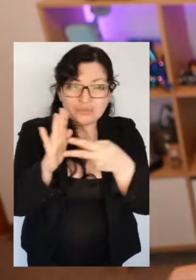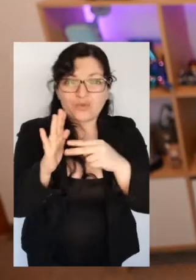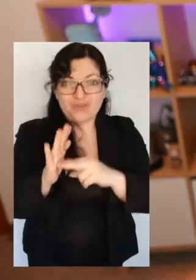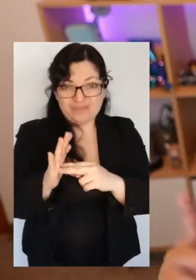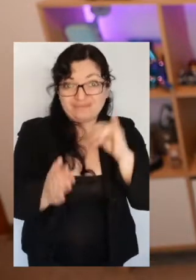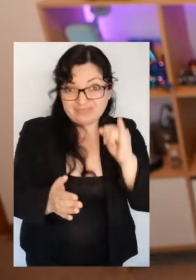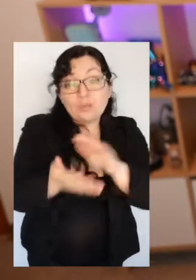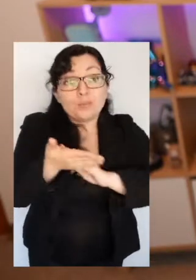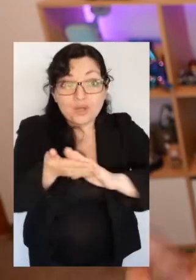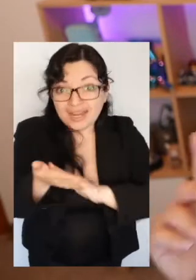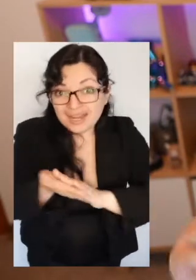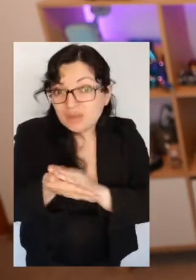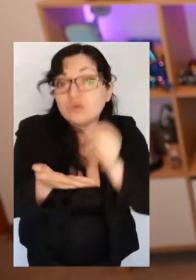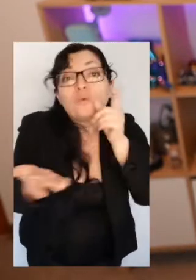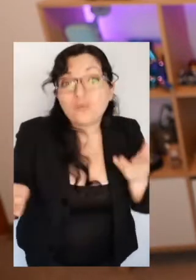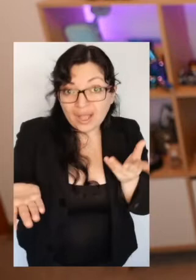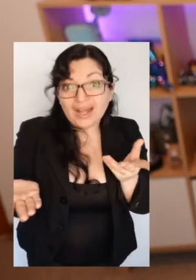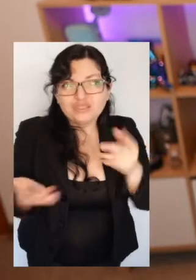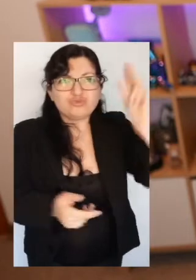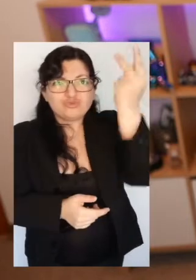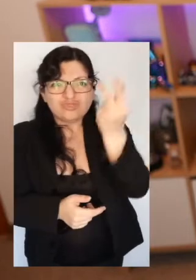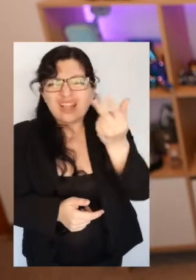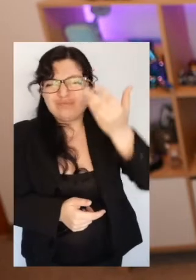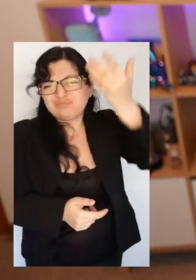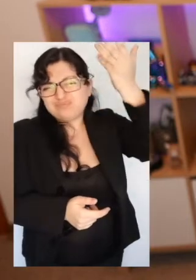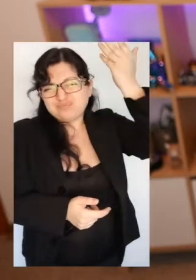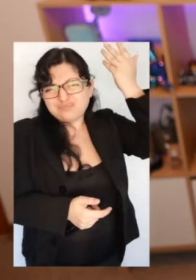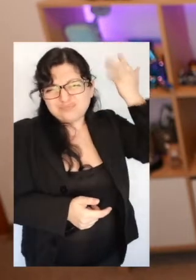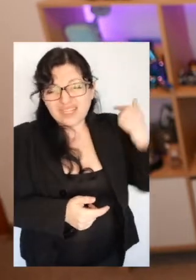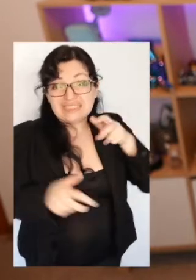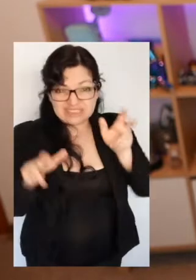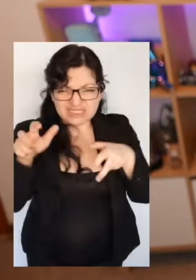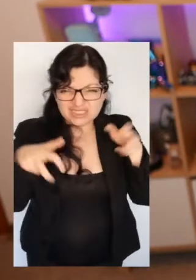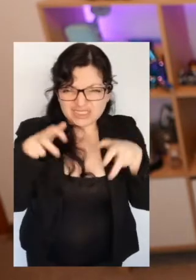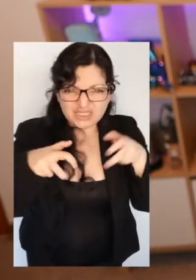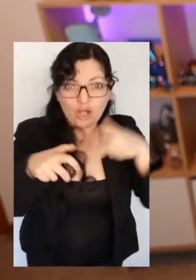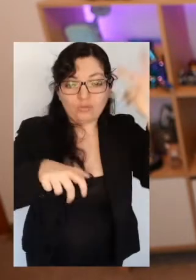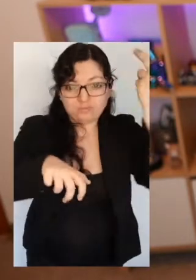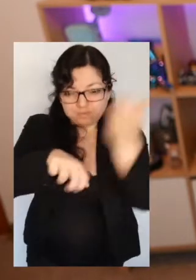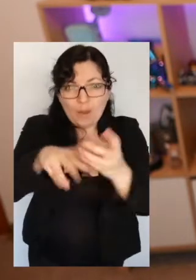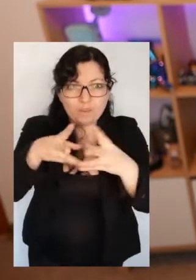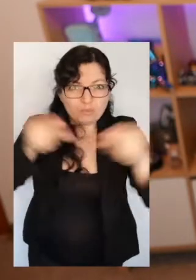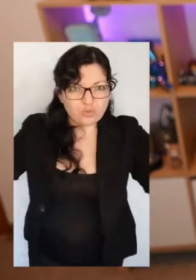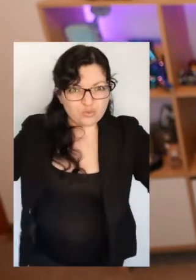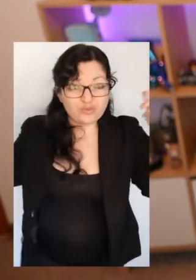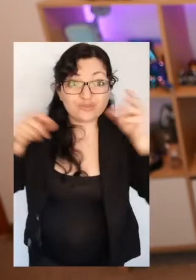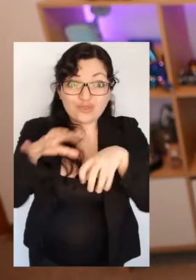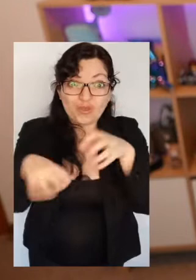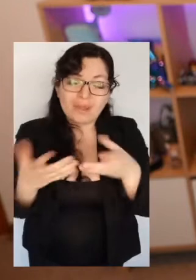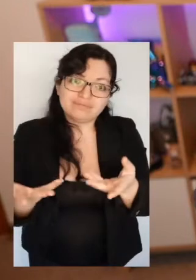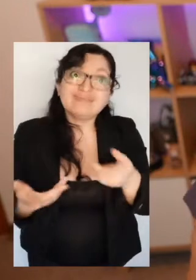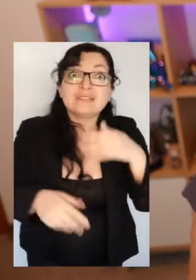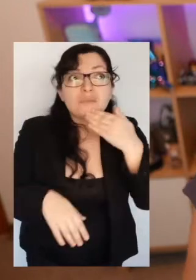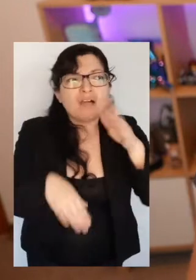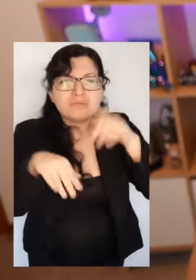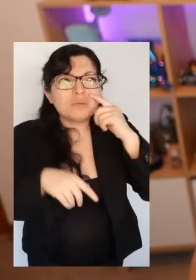Un ejemplo de esto es el asteroide que extinguió a los dinosaurios. El resto del tiempo vemos caer objetos mucho más